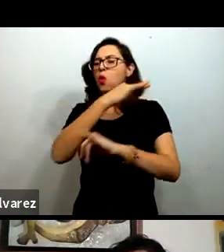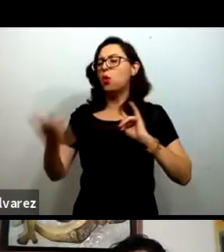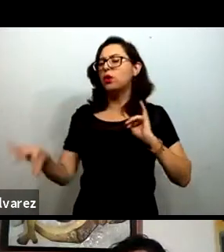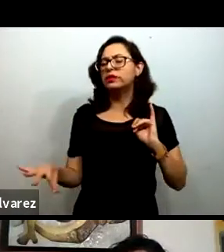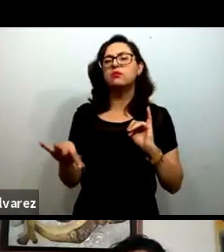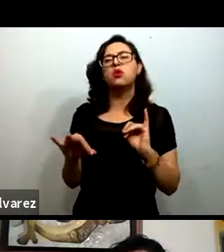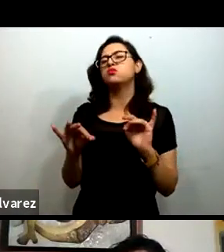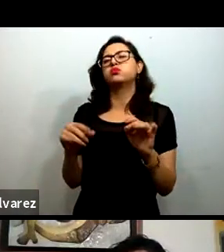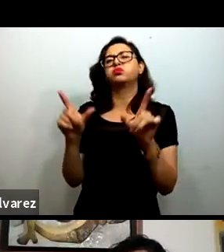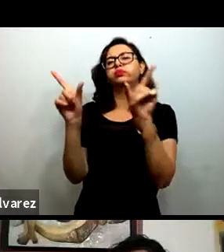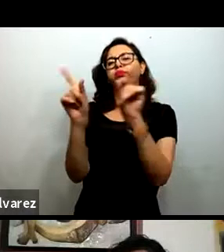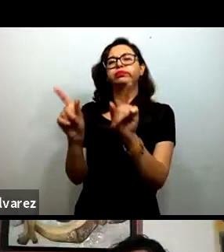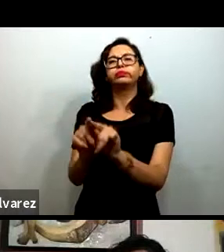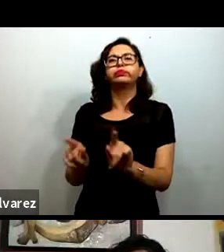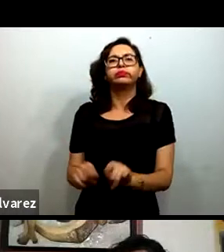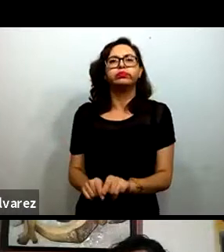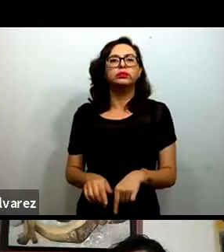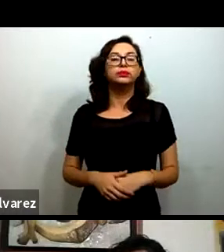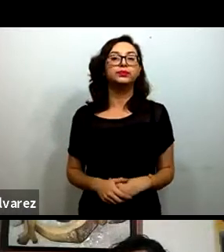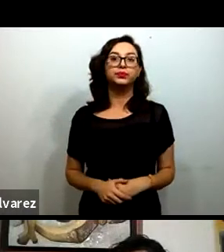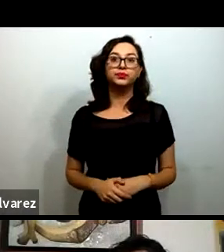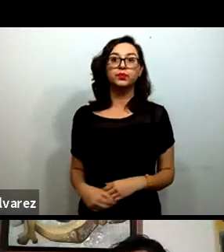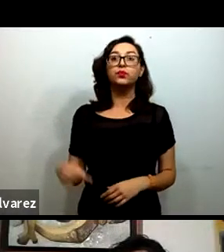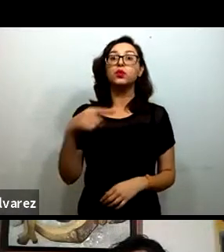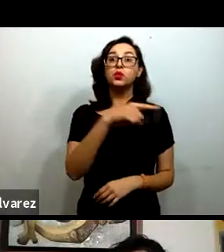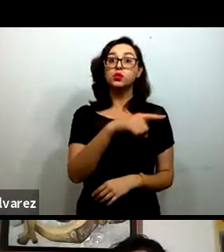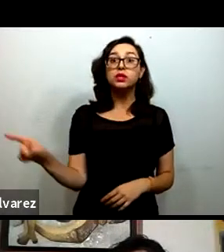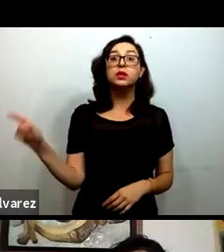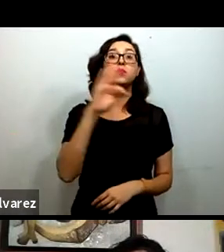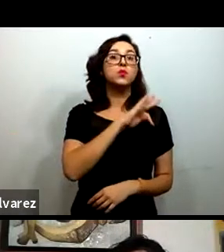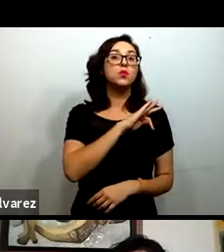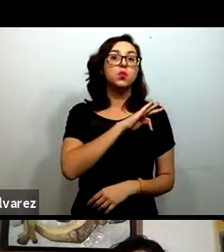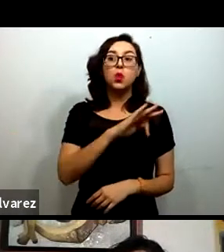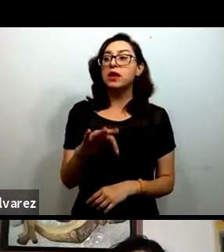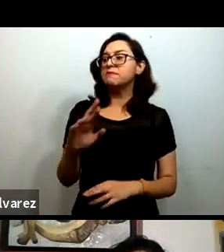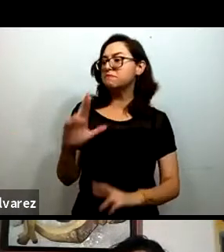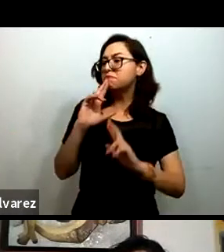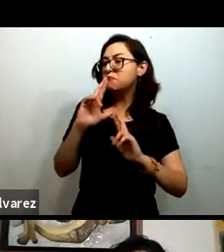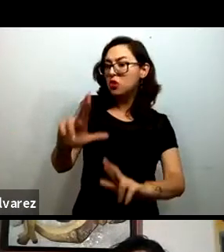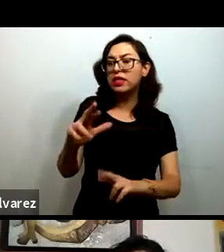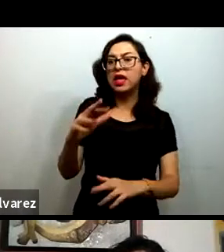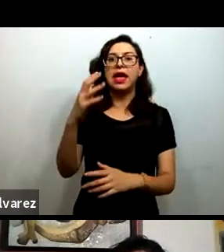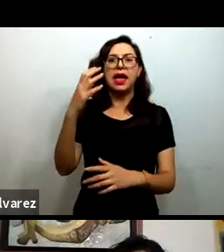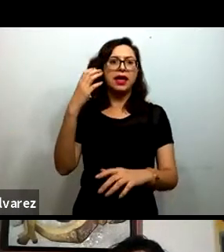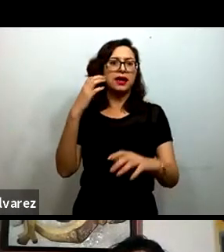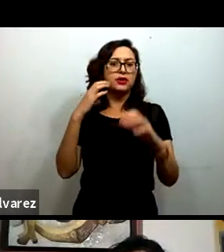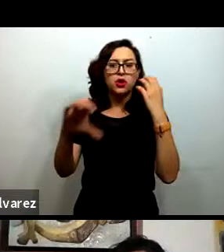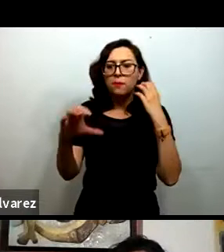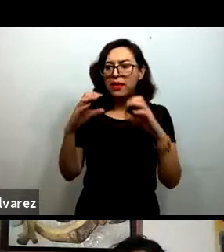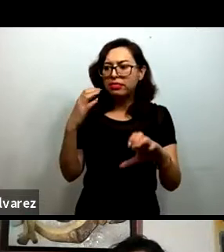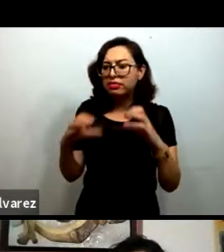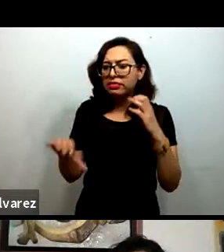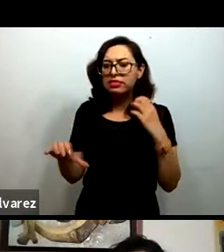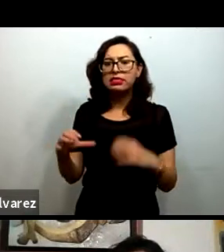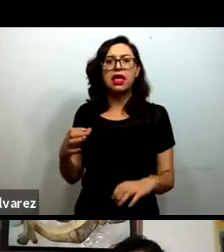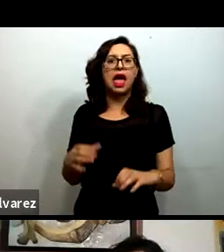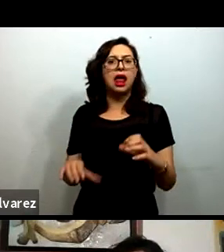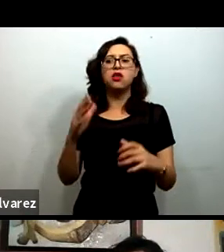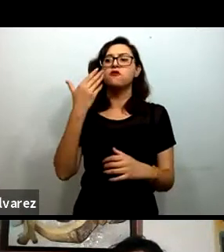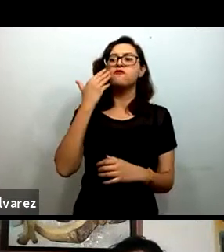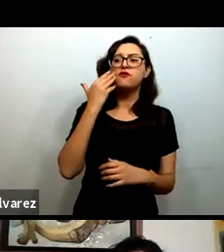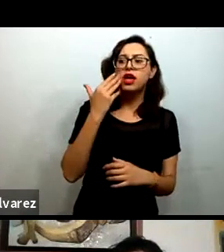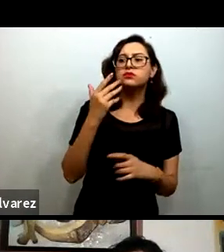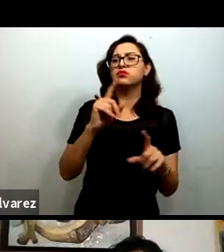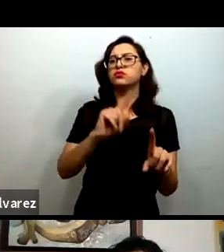webinario. Las pueden ir posteando como comentarios en las distintas plataformas y en particular en esta hay una